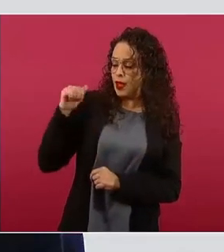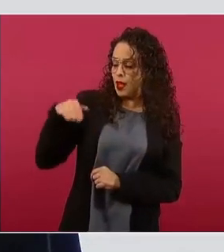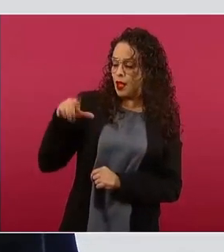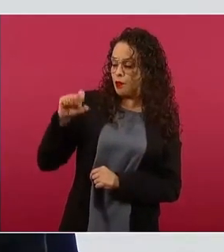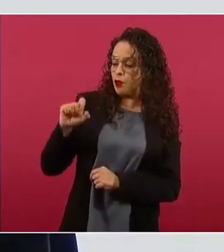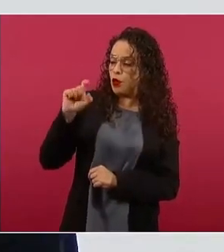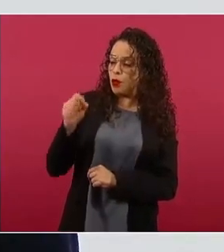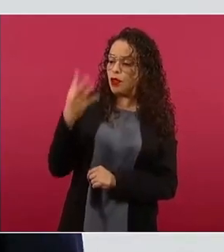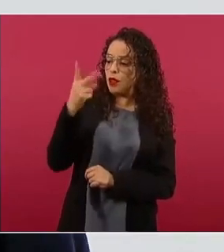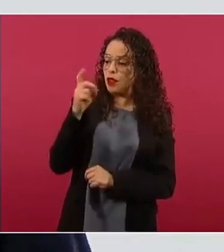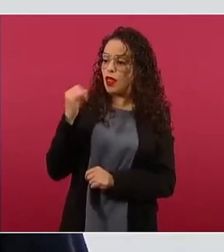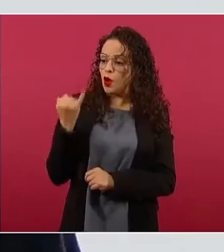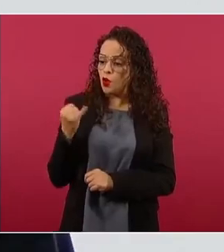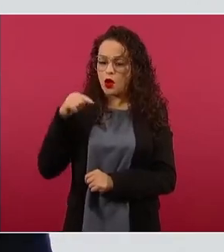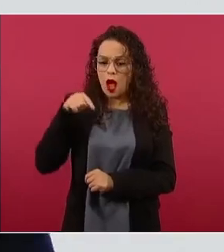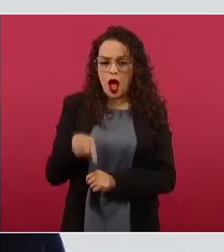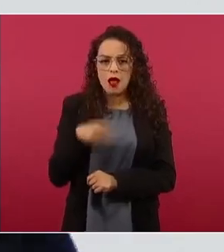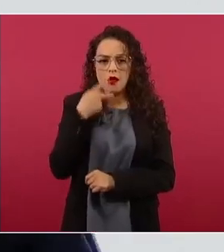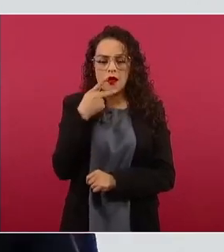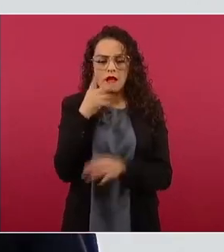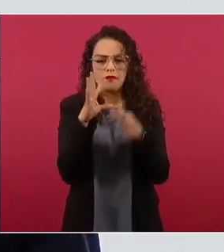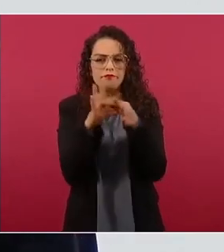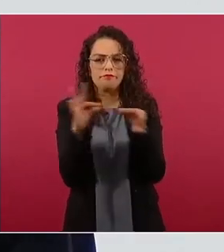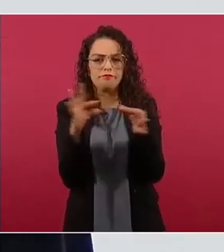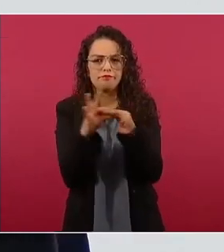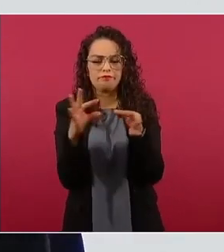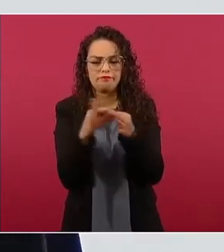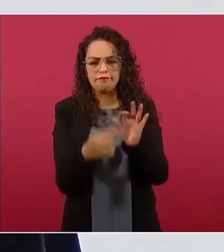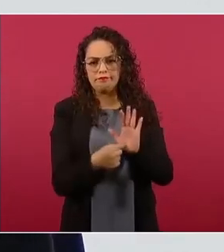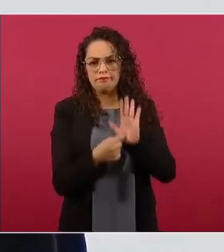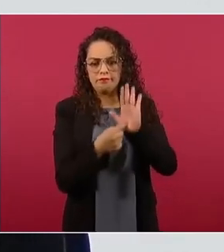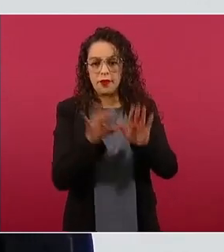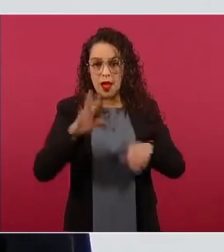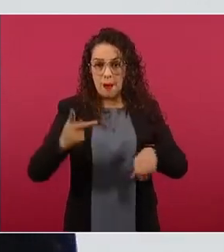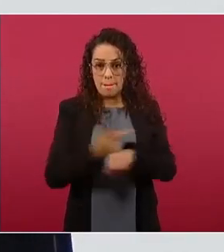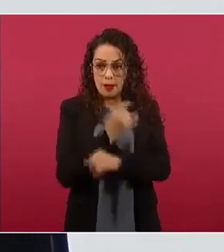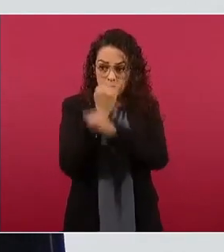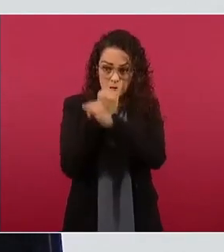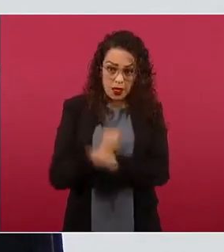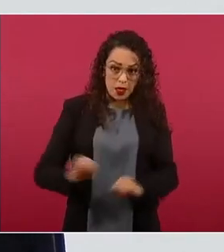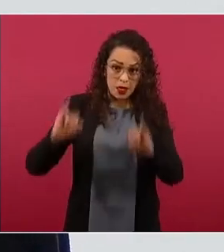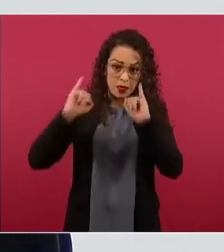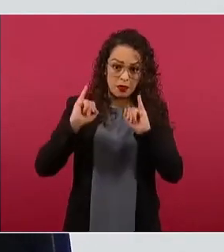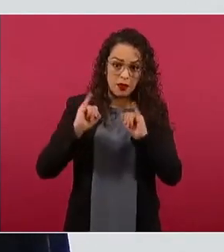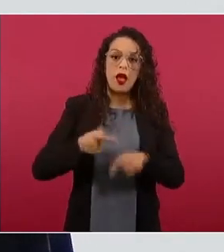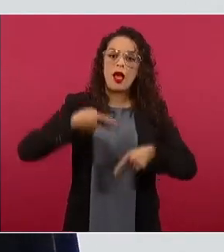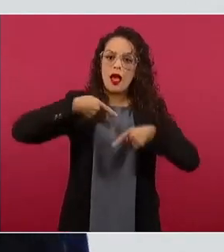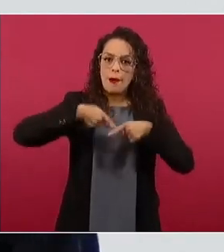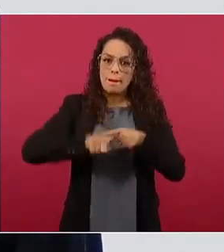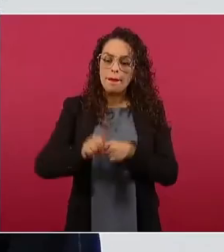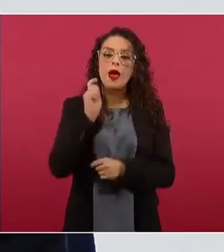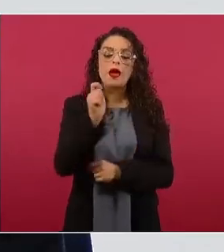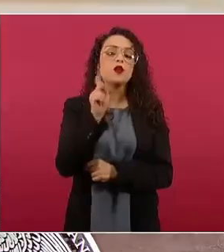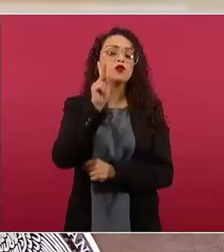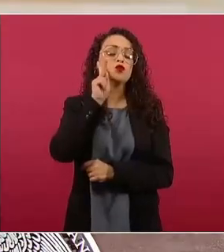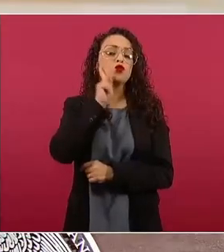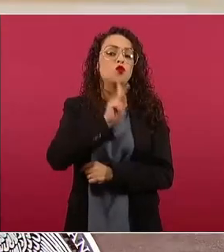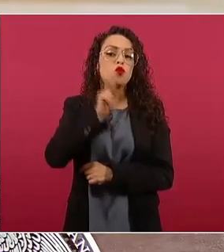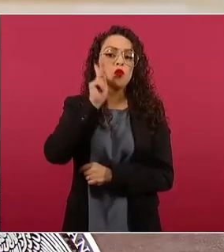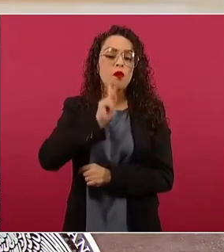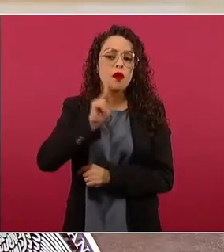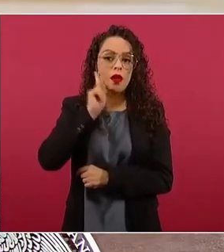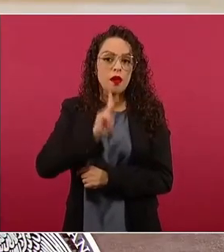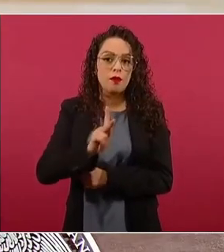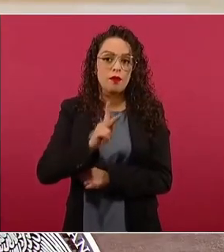24 de junio en este mismo espacio que después de la inauguración se iniciará el periodo de prueba y que para el año